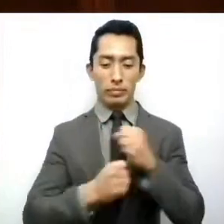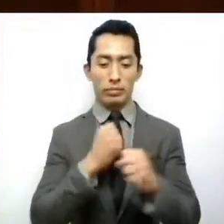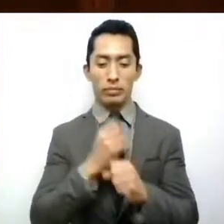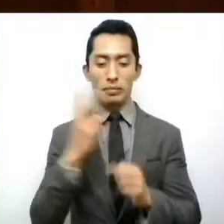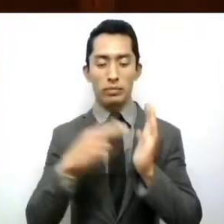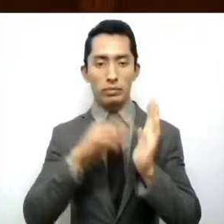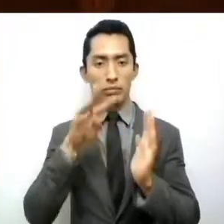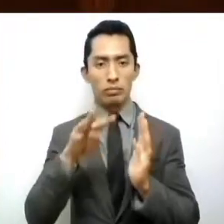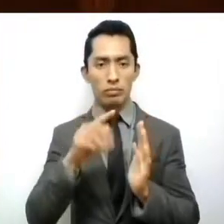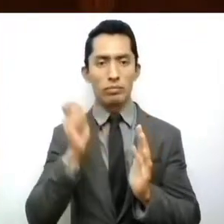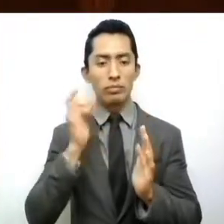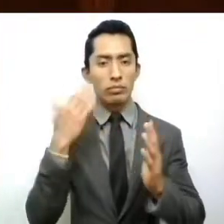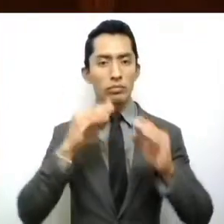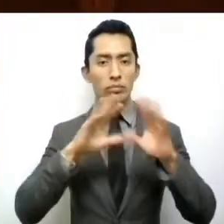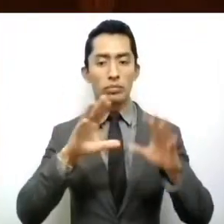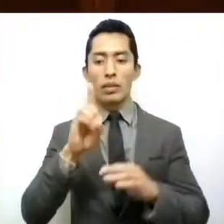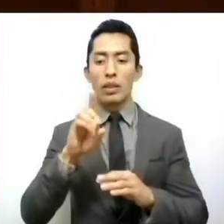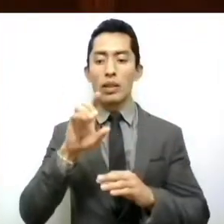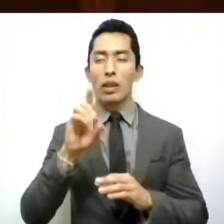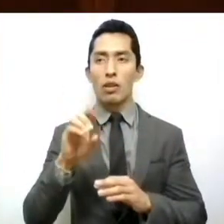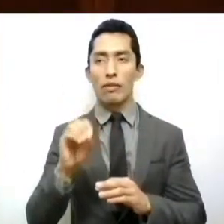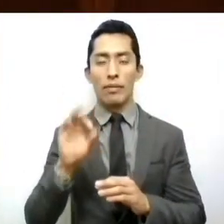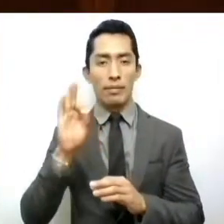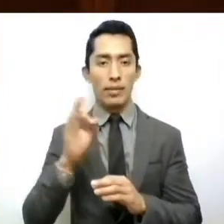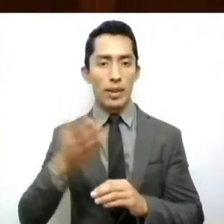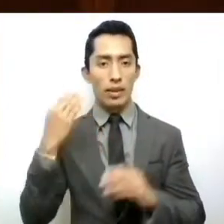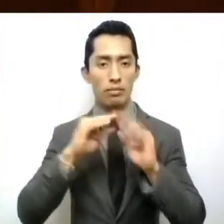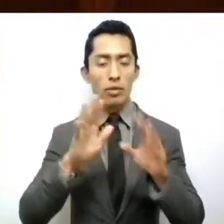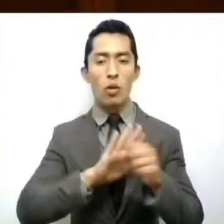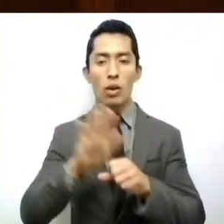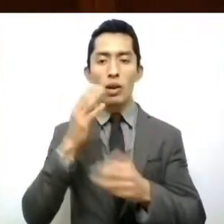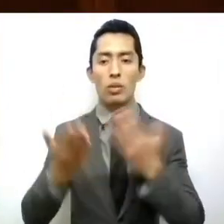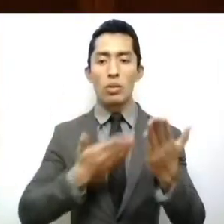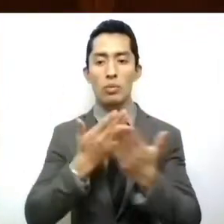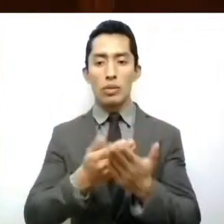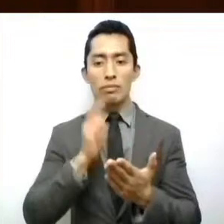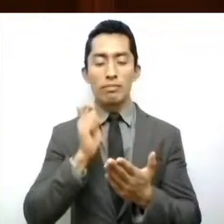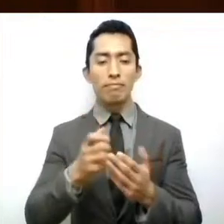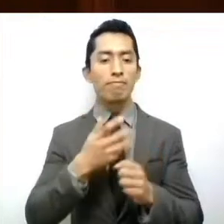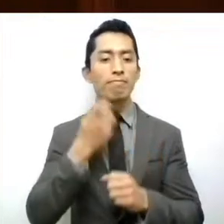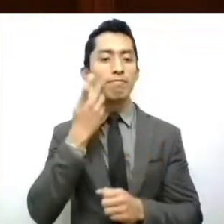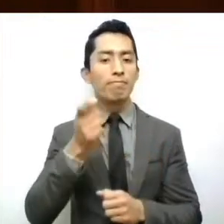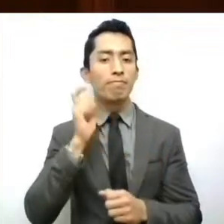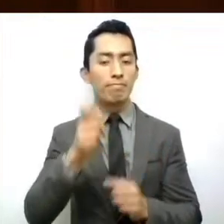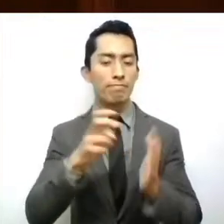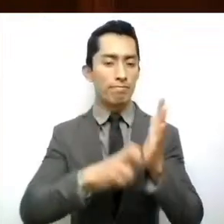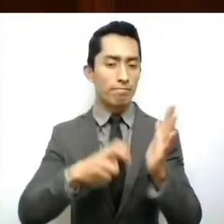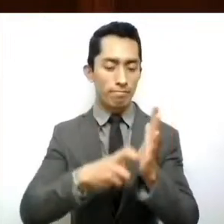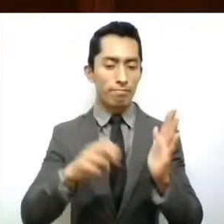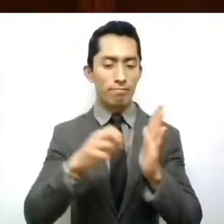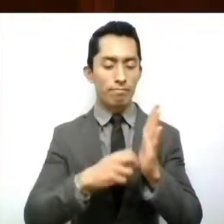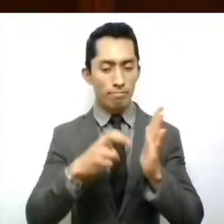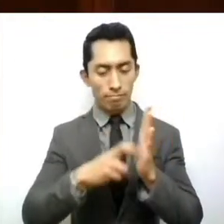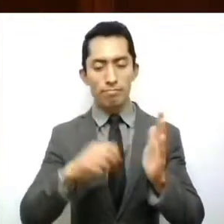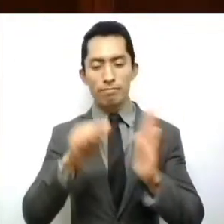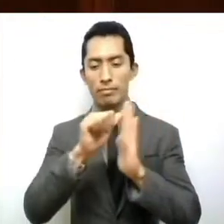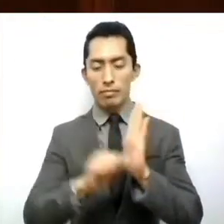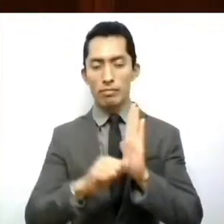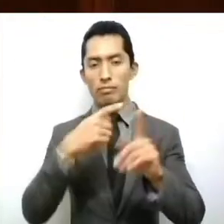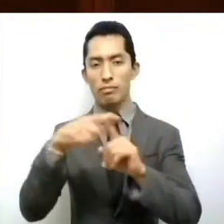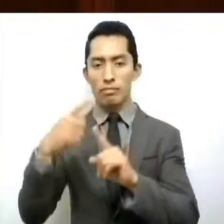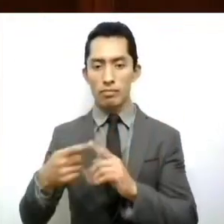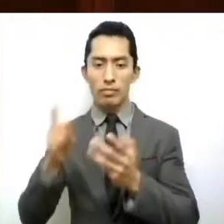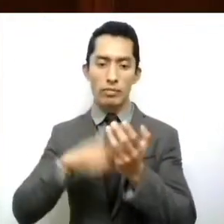fue publicado en el Diario Oficial de la Federación, el decreto mediante el cual se reformaban diversos artículos a la